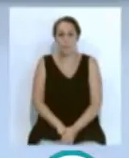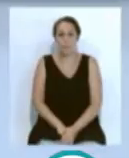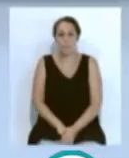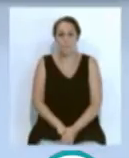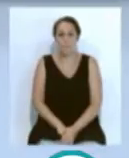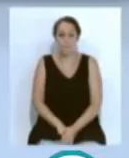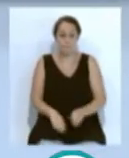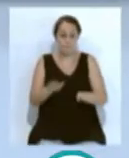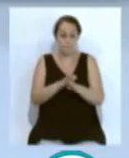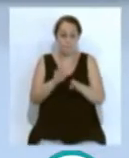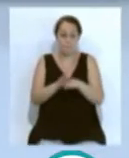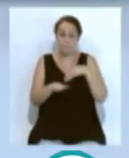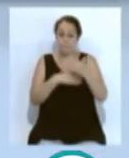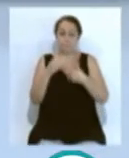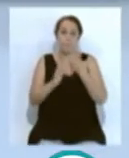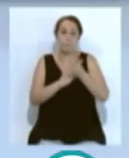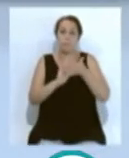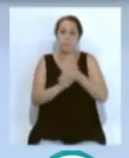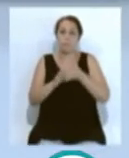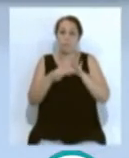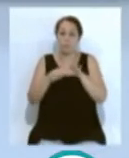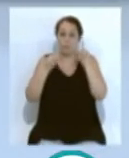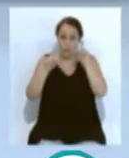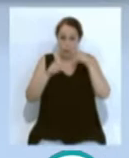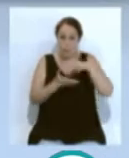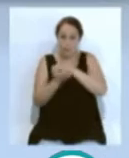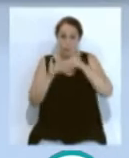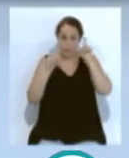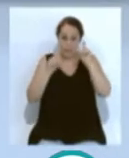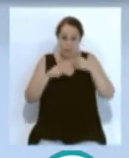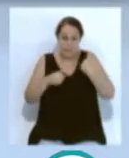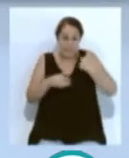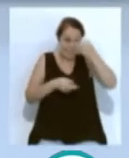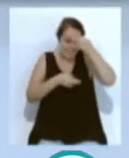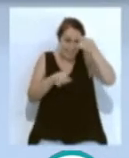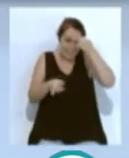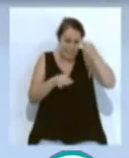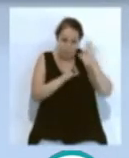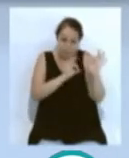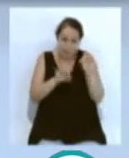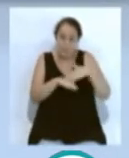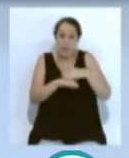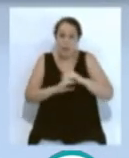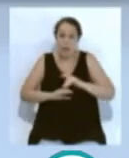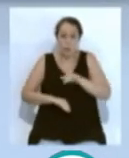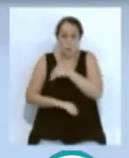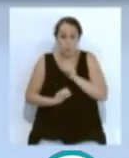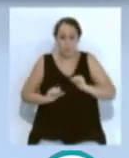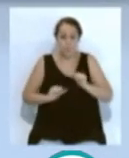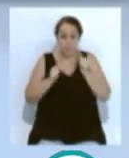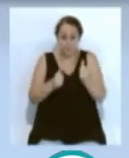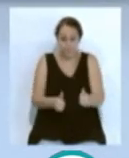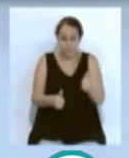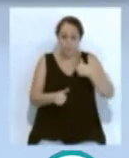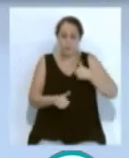Y continuamos hablando de educación. Los centros educativos apuran los últimos detalles para el inminente inicio del nuevo curso.